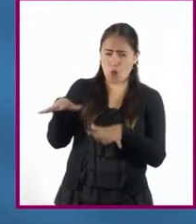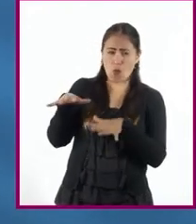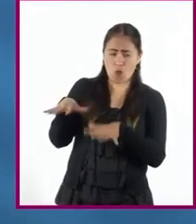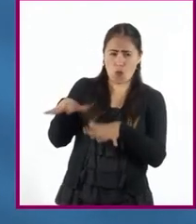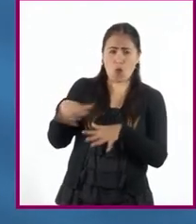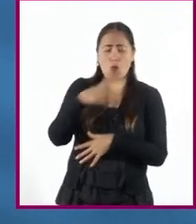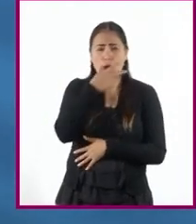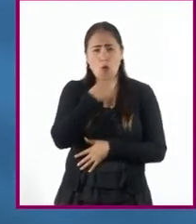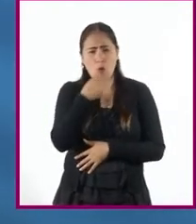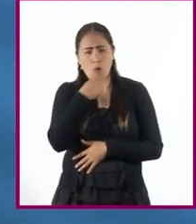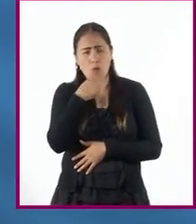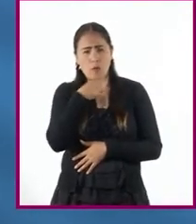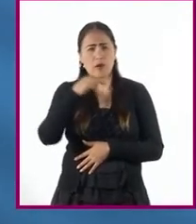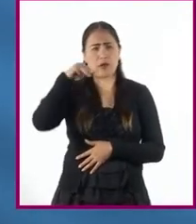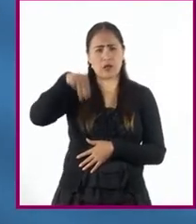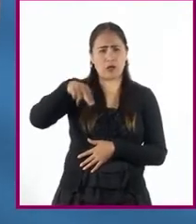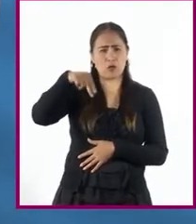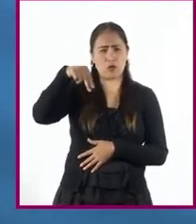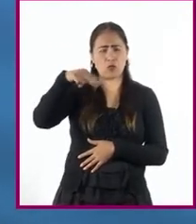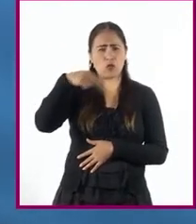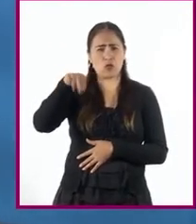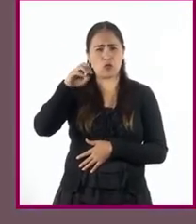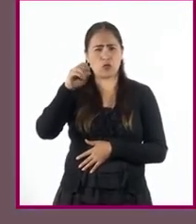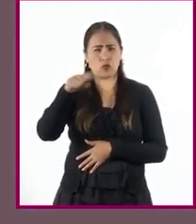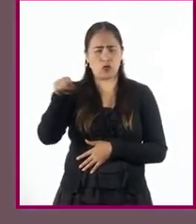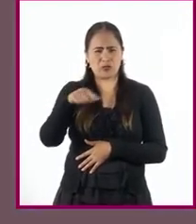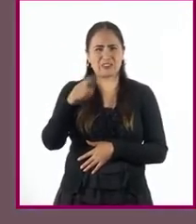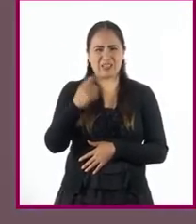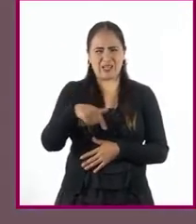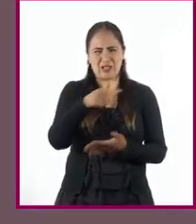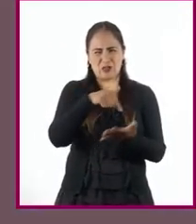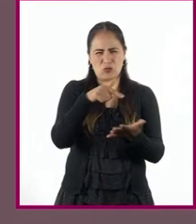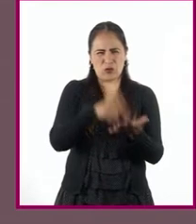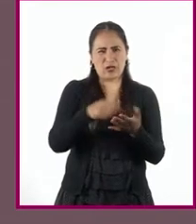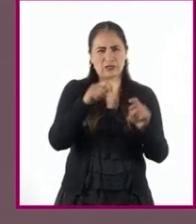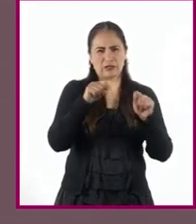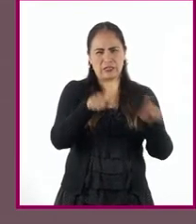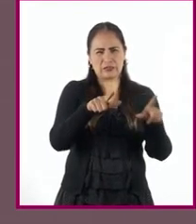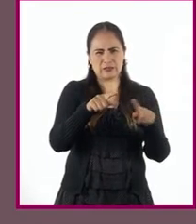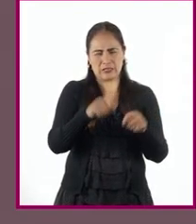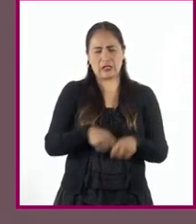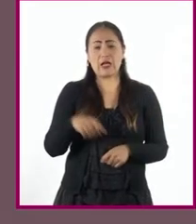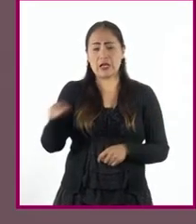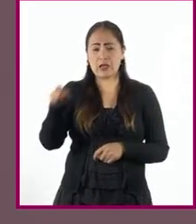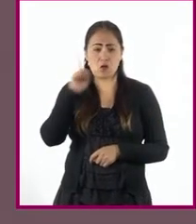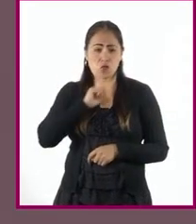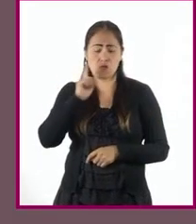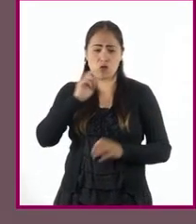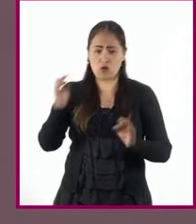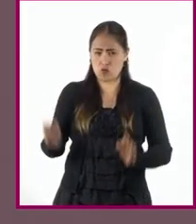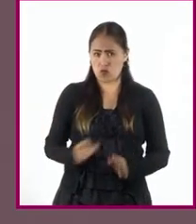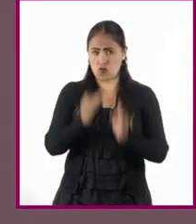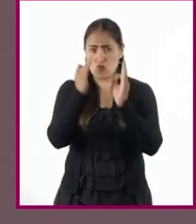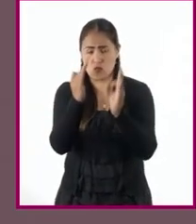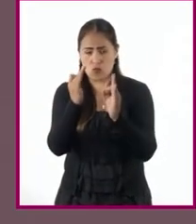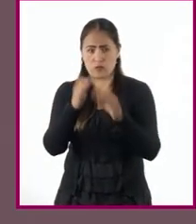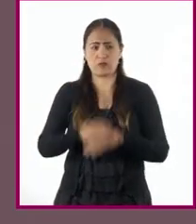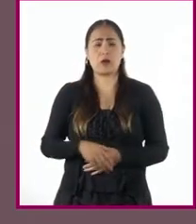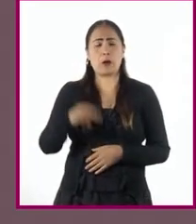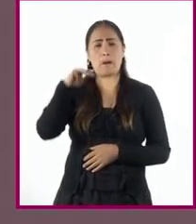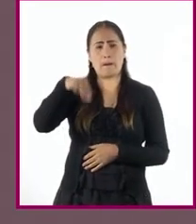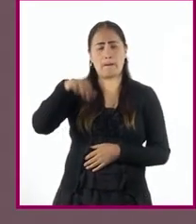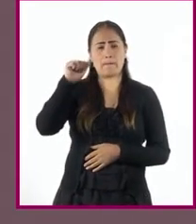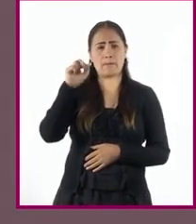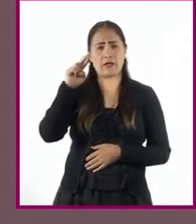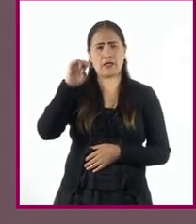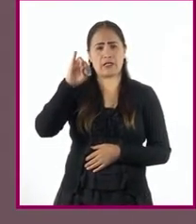Diego Muñoz Camargo en su historia de Tlaxcala. Se mostró valerosamente una señora llamada María